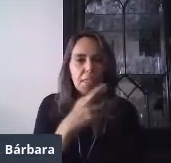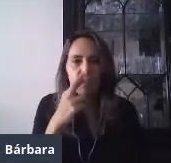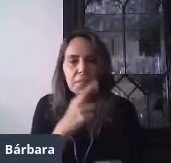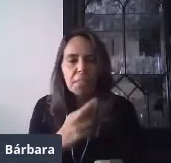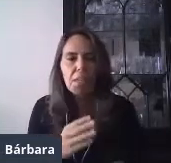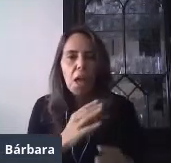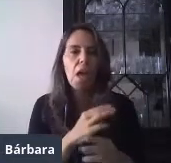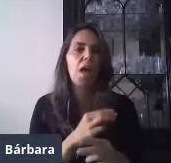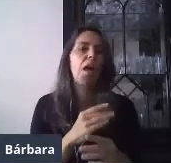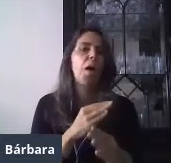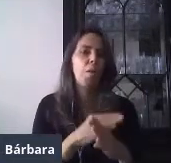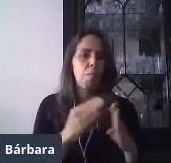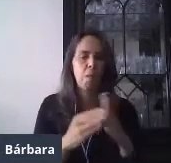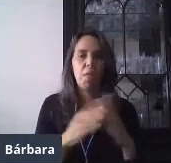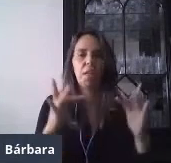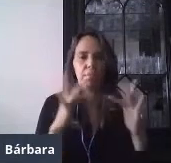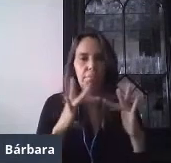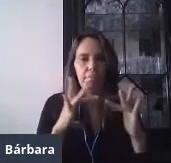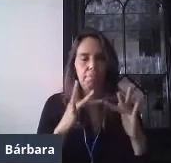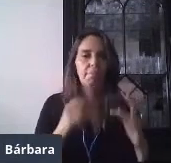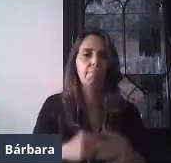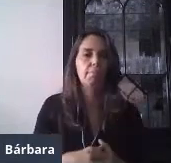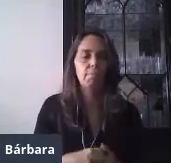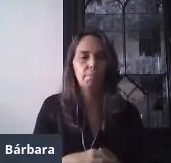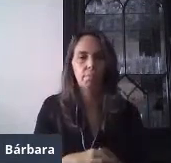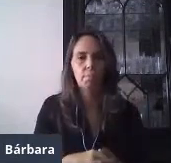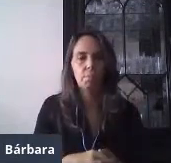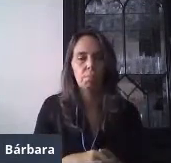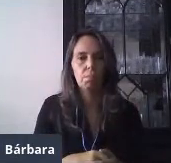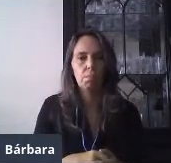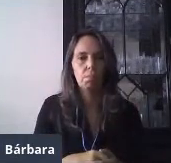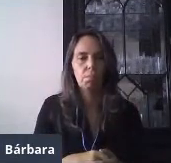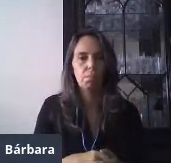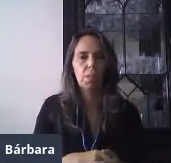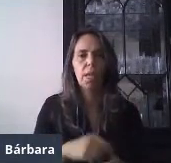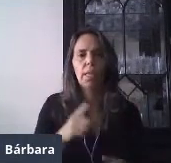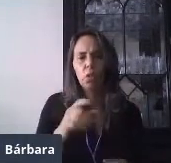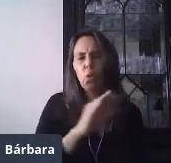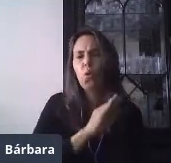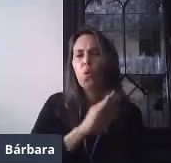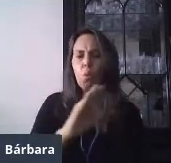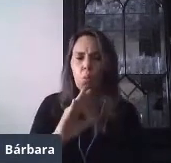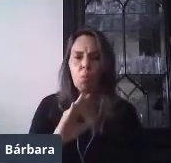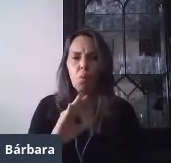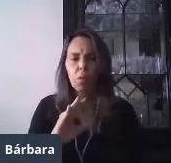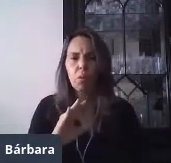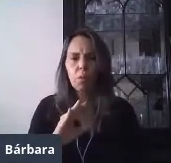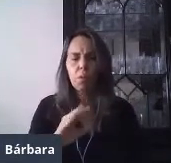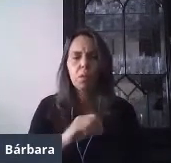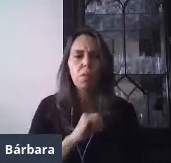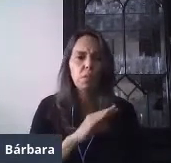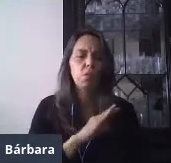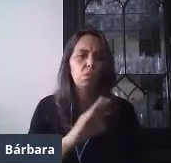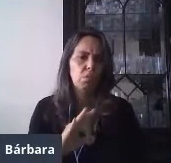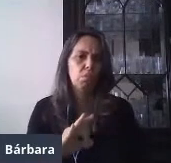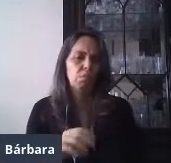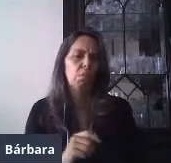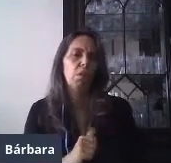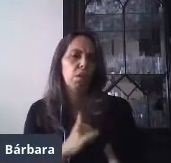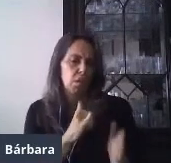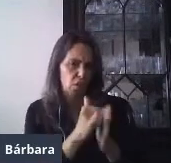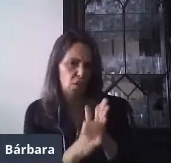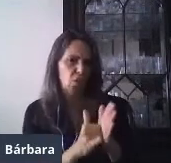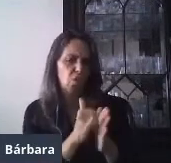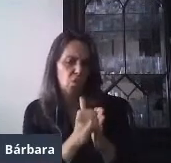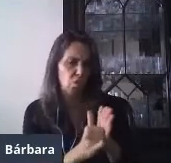Entonces, yo voy a seleccionar, ya sea que pueda agregar contenido de YouTube o una dirección a una página, dar